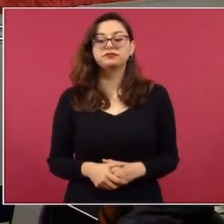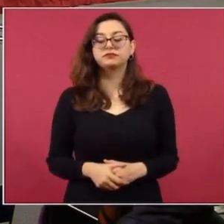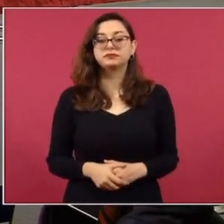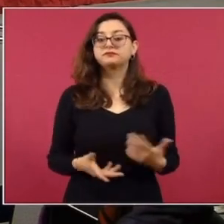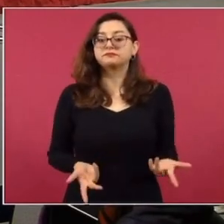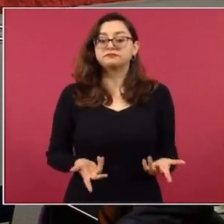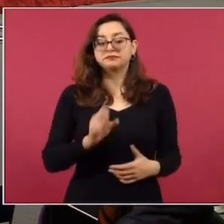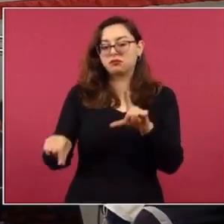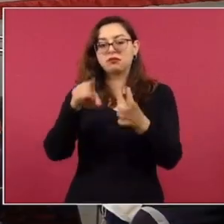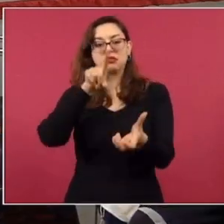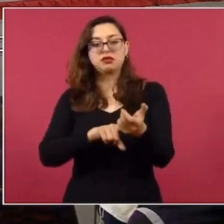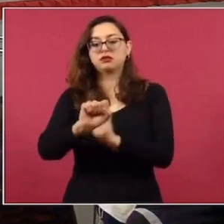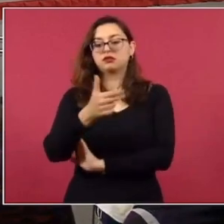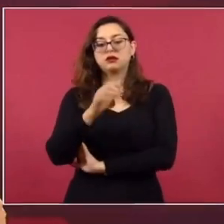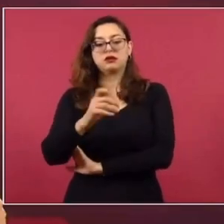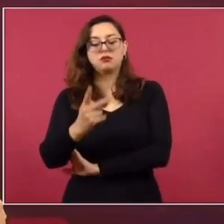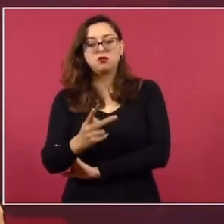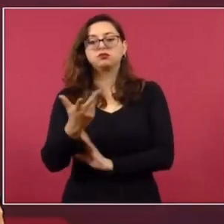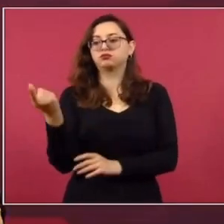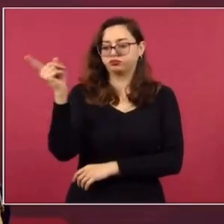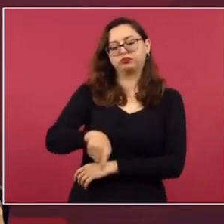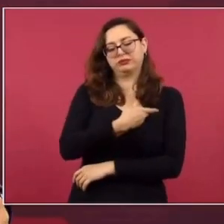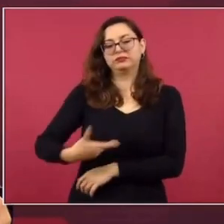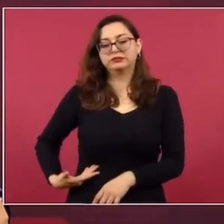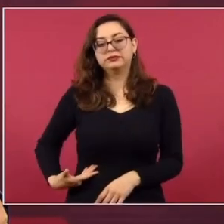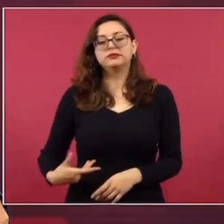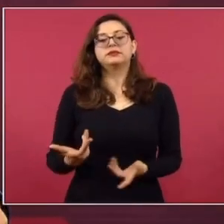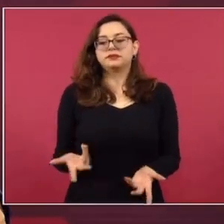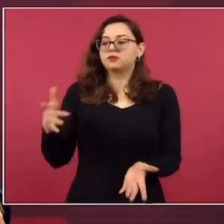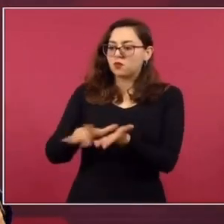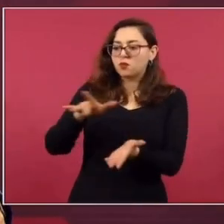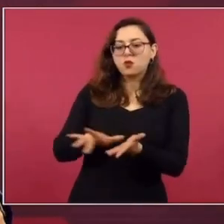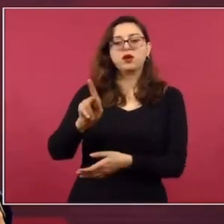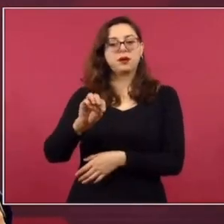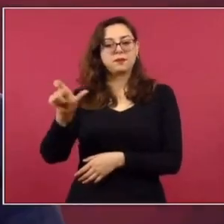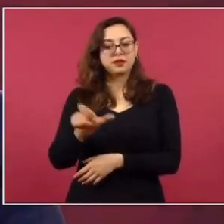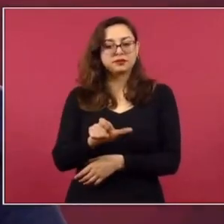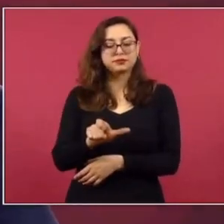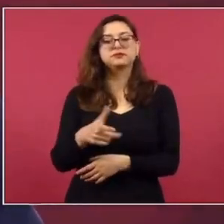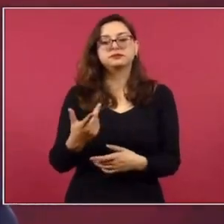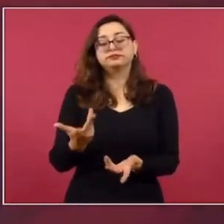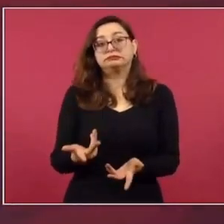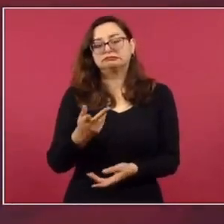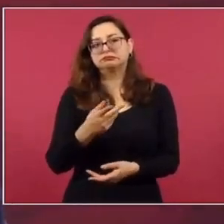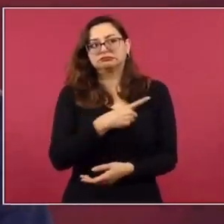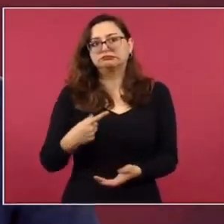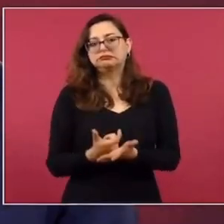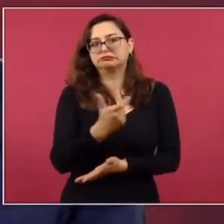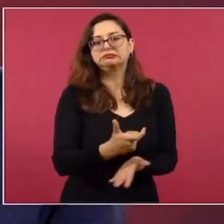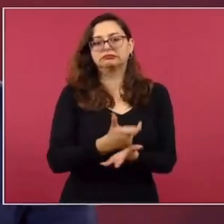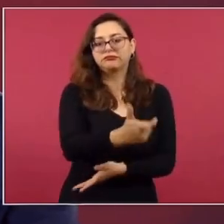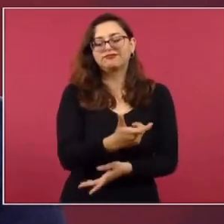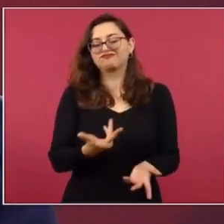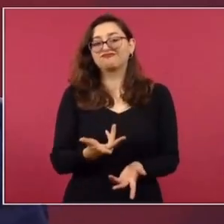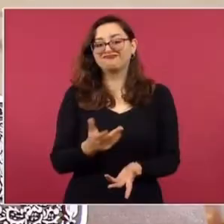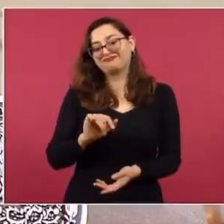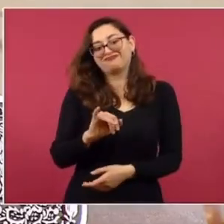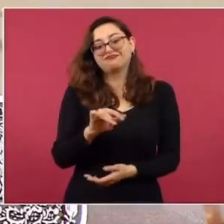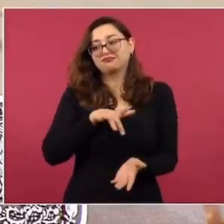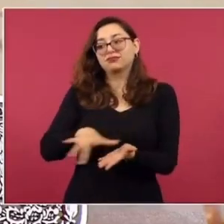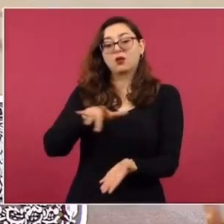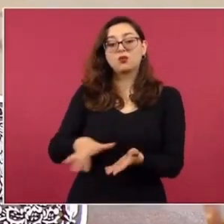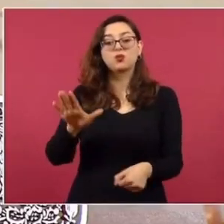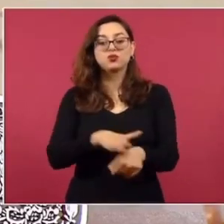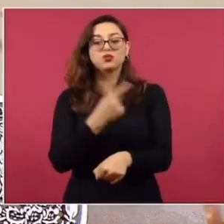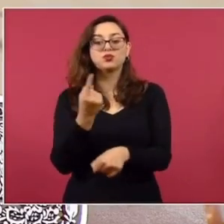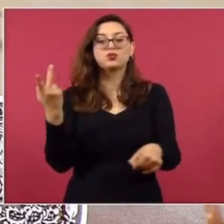que llevamos con la Secretaría de Hacienda. El presidente dio la instrucción de que Hacienda apoyara a Pemex en el pago de las amortizaciones de la deuda, porque el pago de las amortizaciones de la